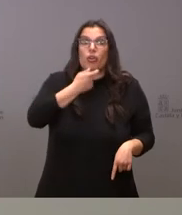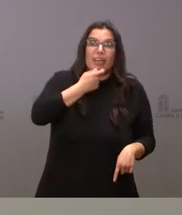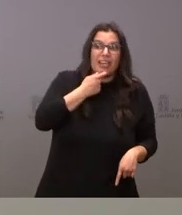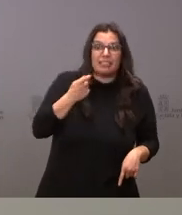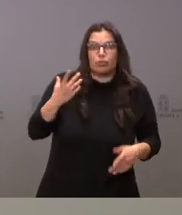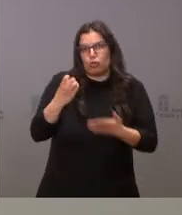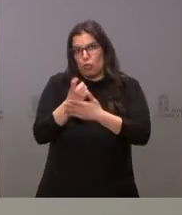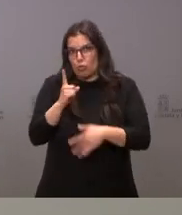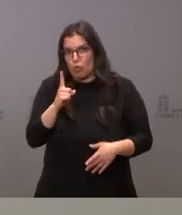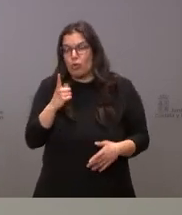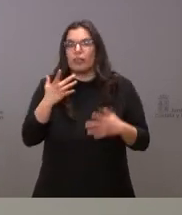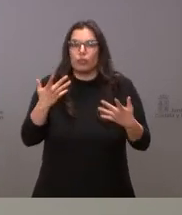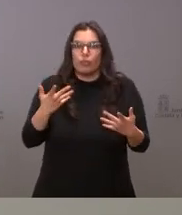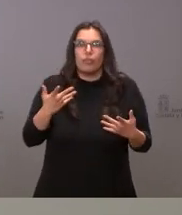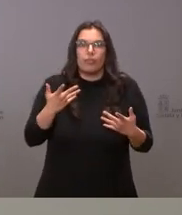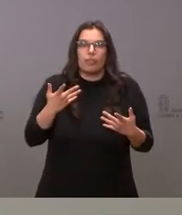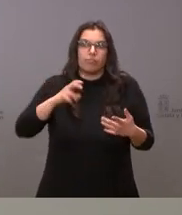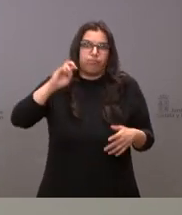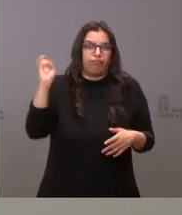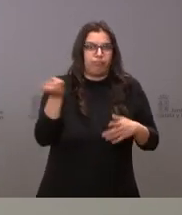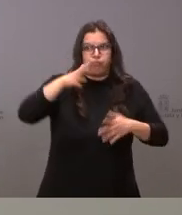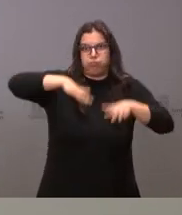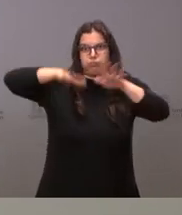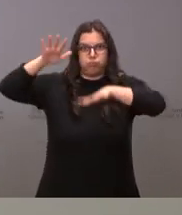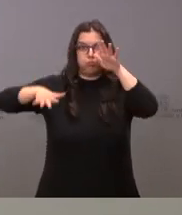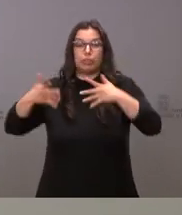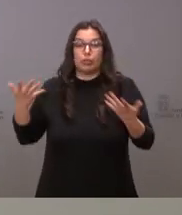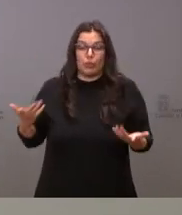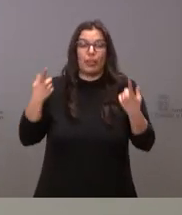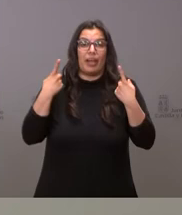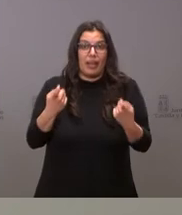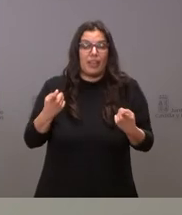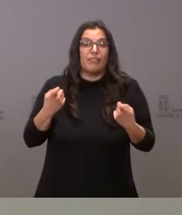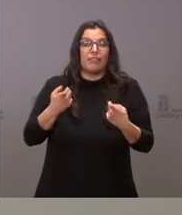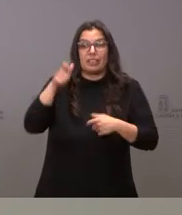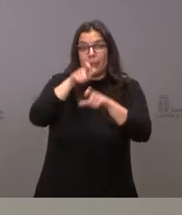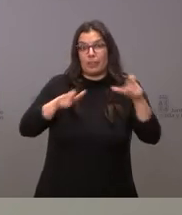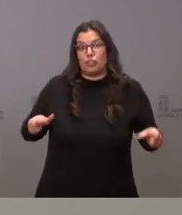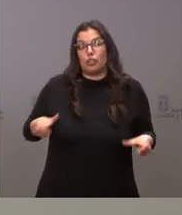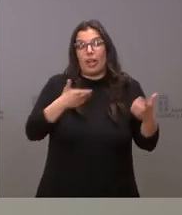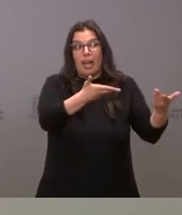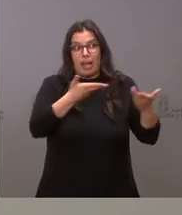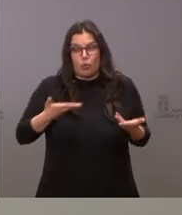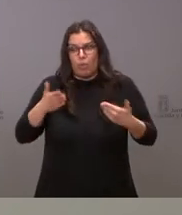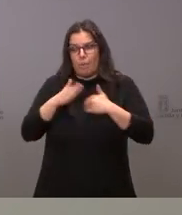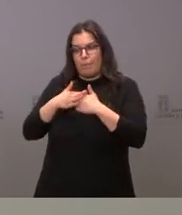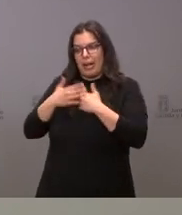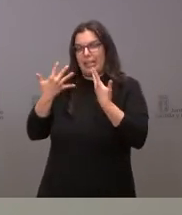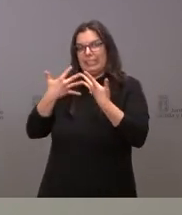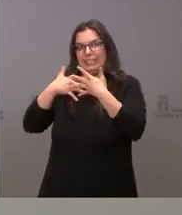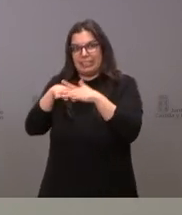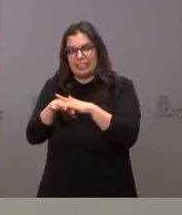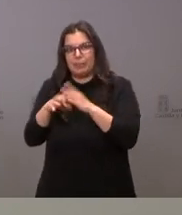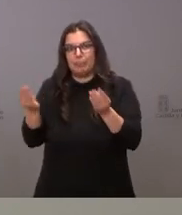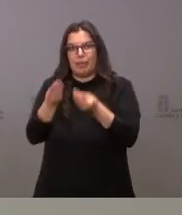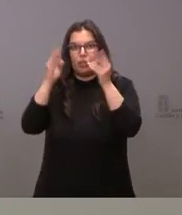y es un conocimiento heterogéneo y por tanto sí que es verdad que precisamos de estas personas que nos puedan ayudar desde el punto de vista del idioma pero